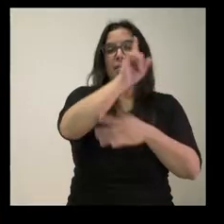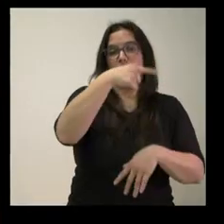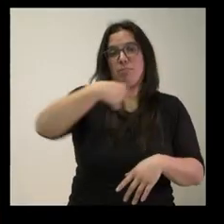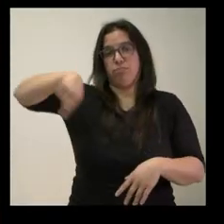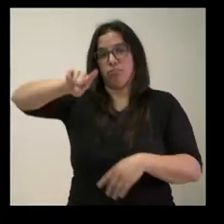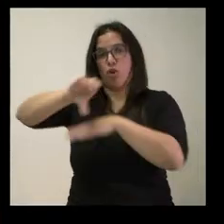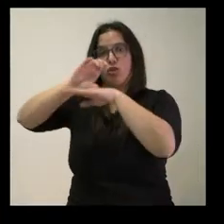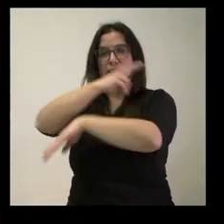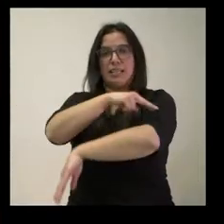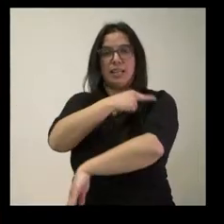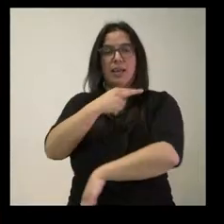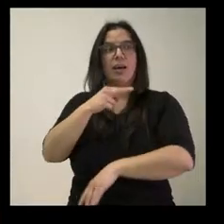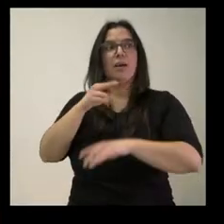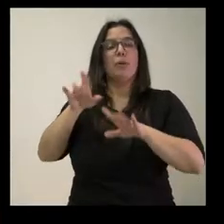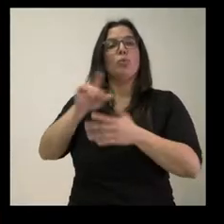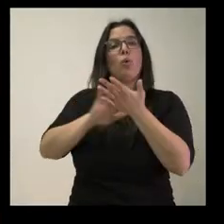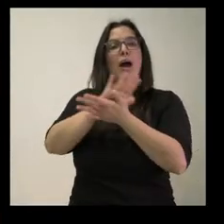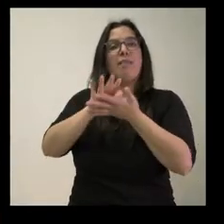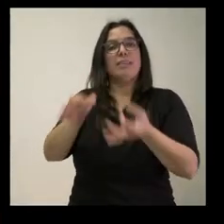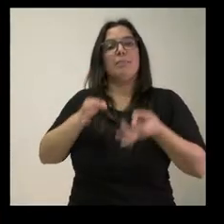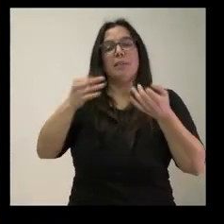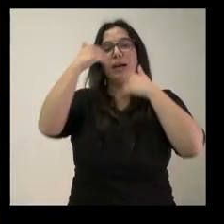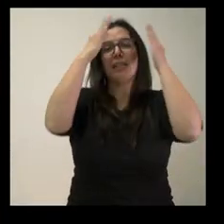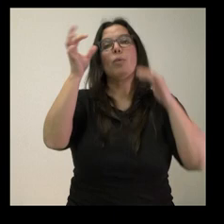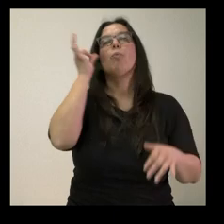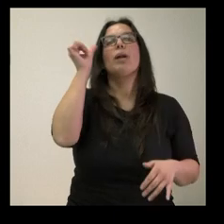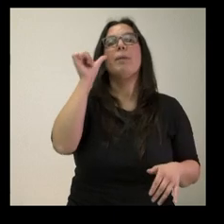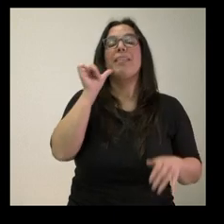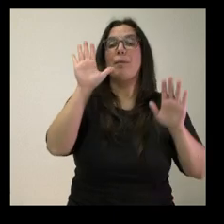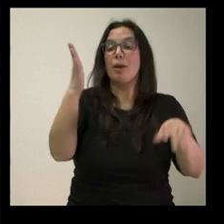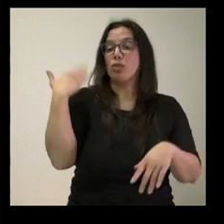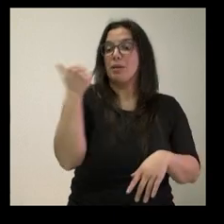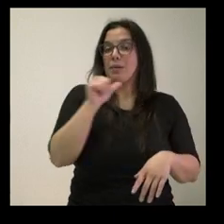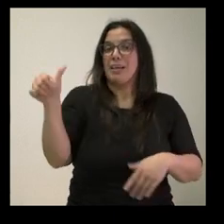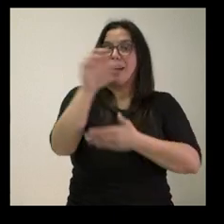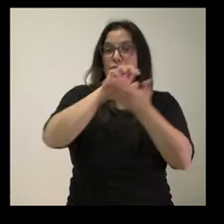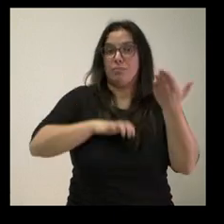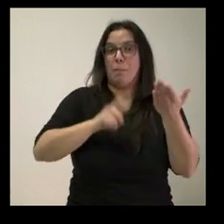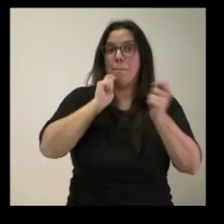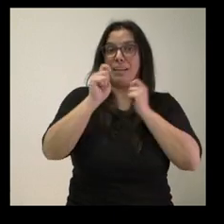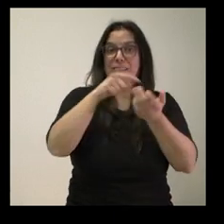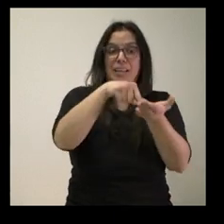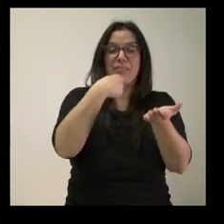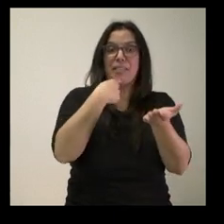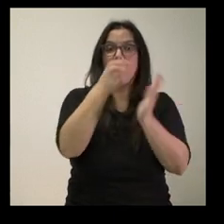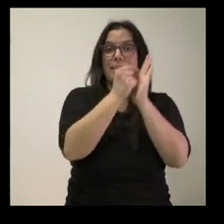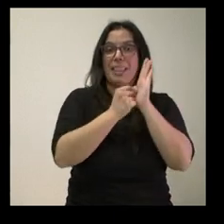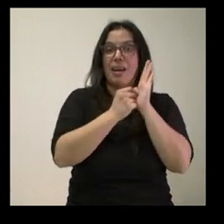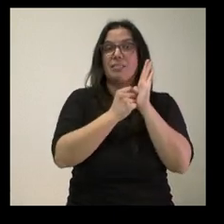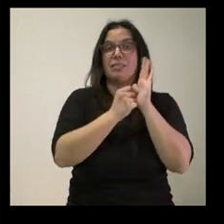y habla usted de la atención a las embarazadas. Pero en esa nota de prensa todas las medidas que se